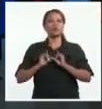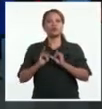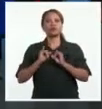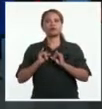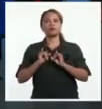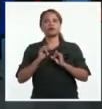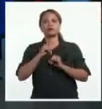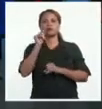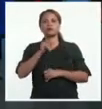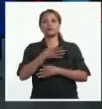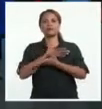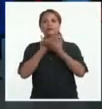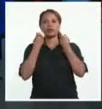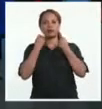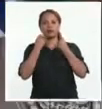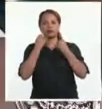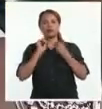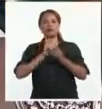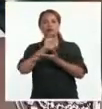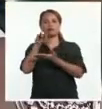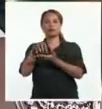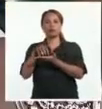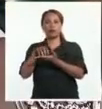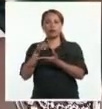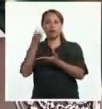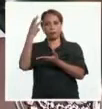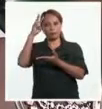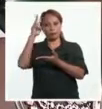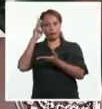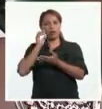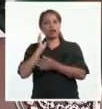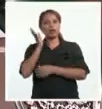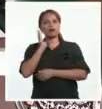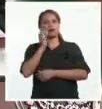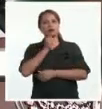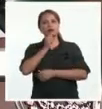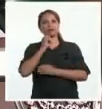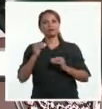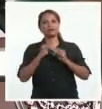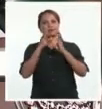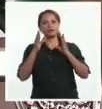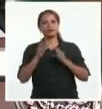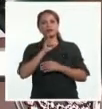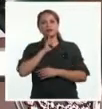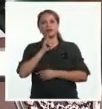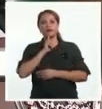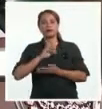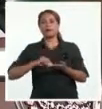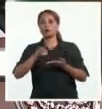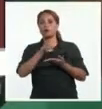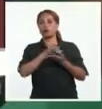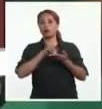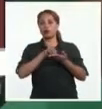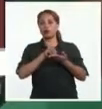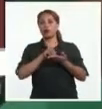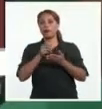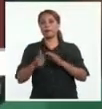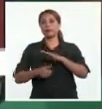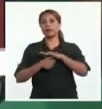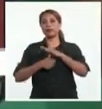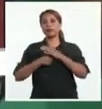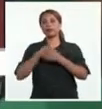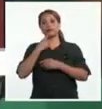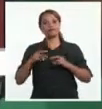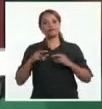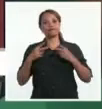normalistas desaparecidos de Ayotzinapa. En su conferencia de prensa matutina, realizada este viernes en Baja California, López Obrador insistió en